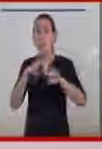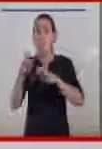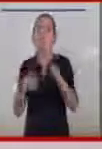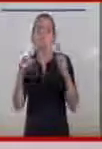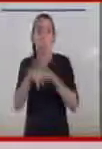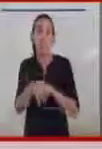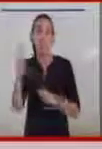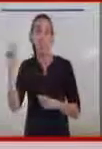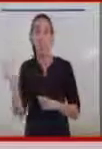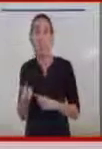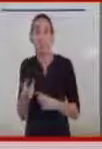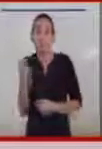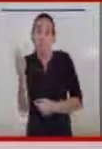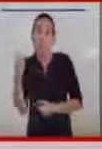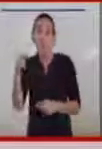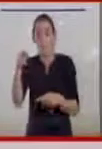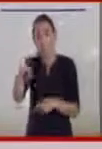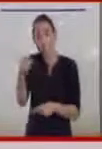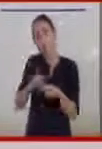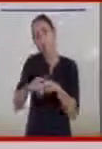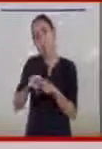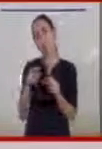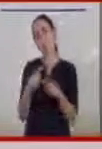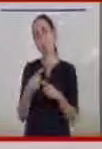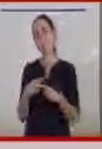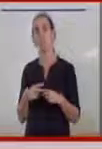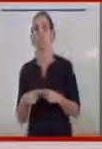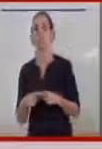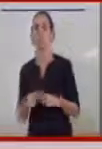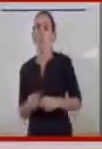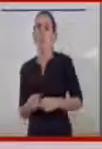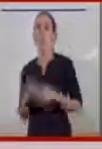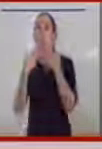necesitamos en estos productos. Gracias. Gracias.